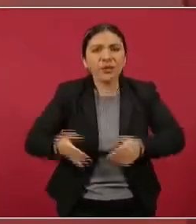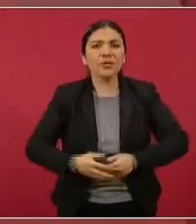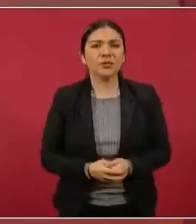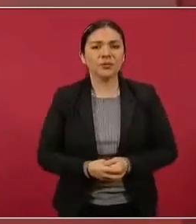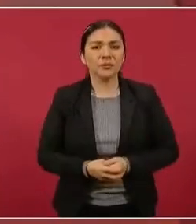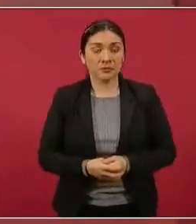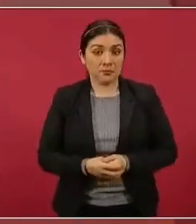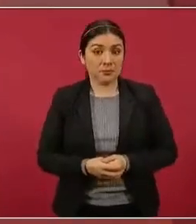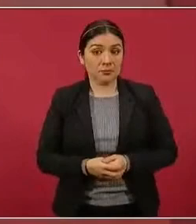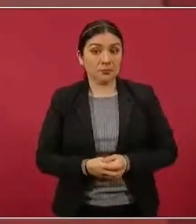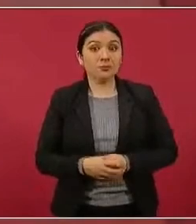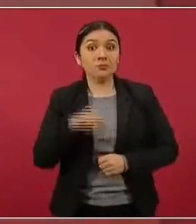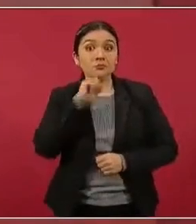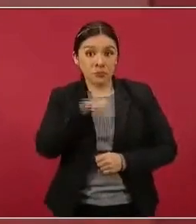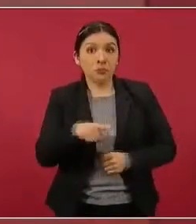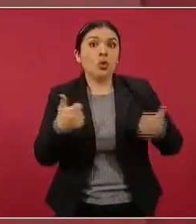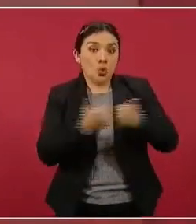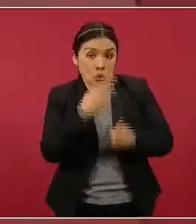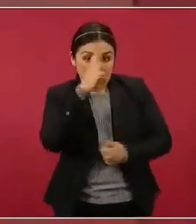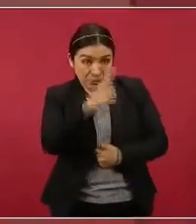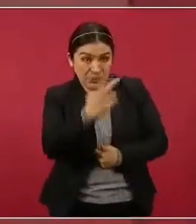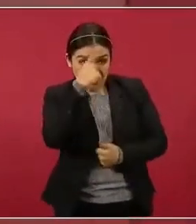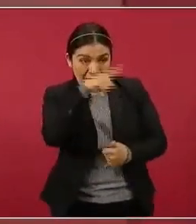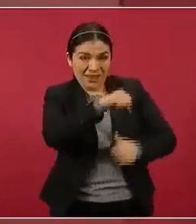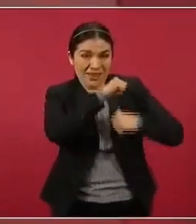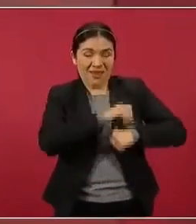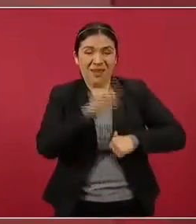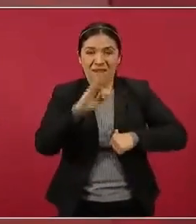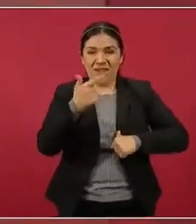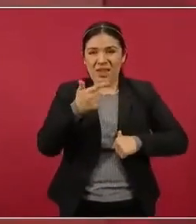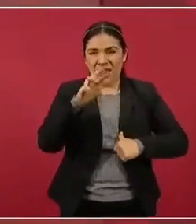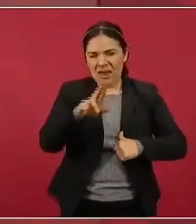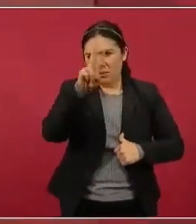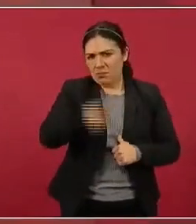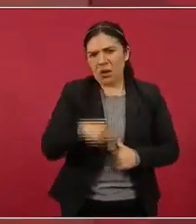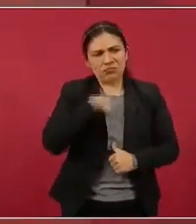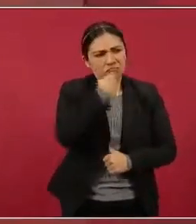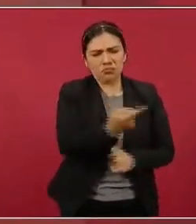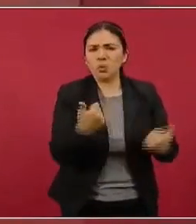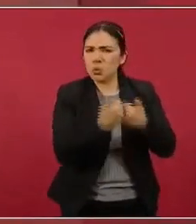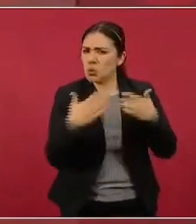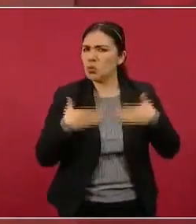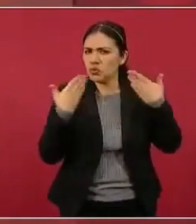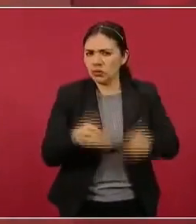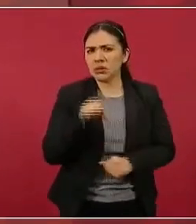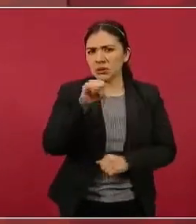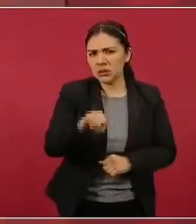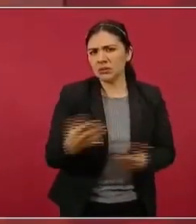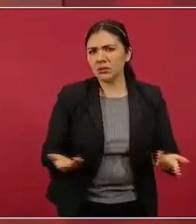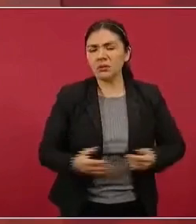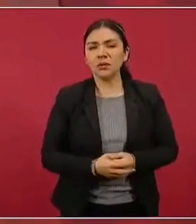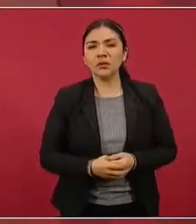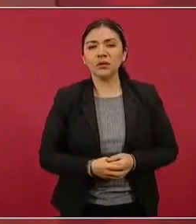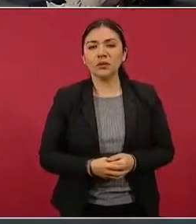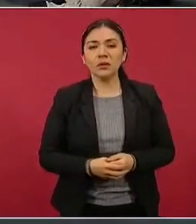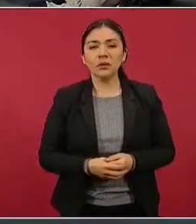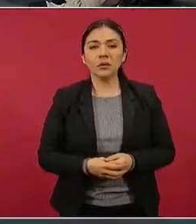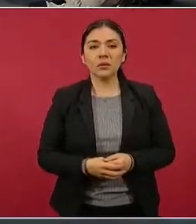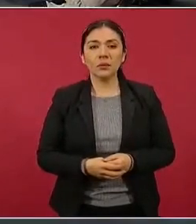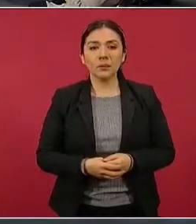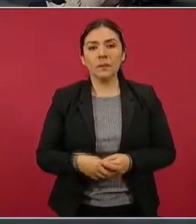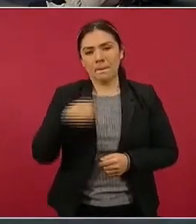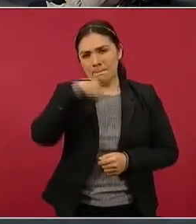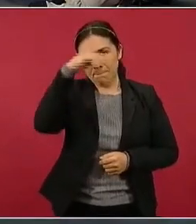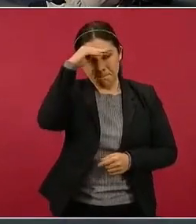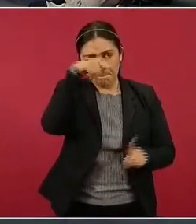También lo digo de manera respetuosa al fiscal, al que le tengo confianza y